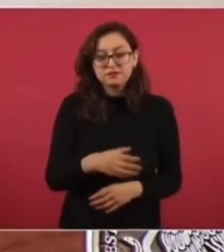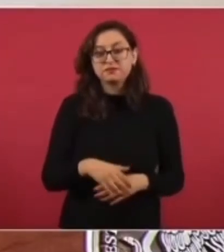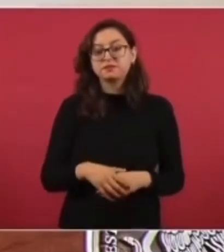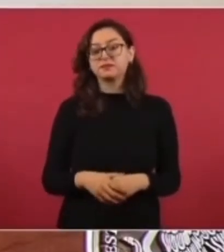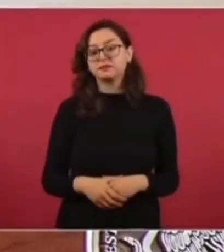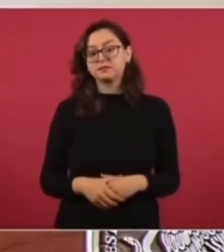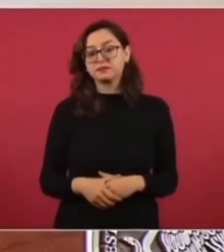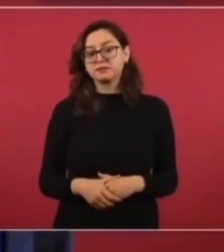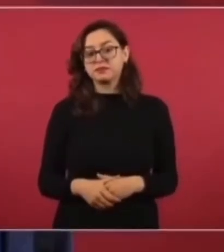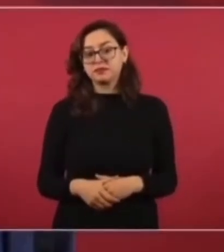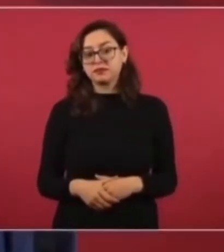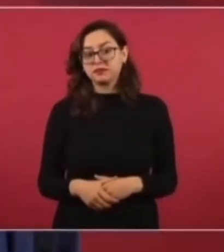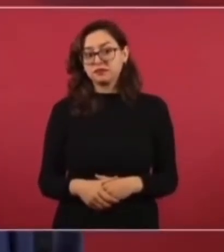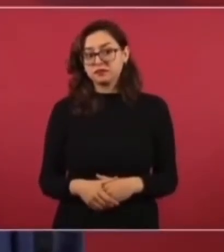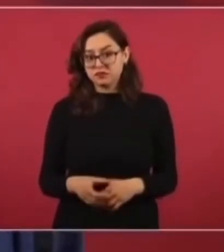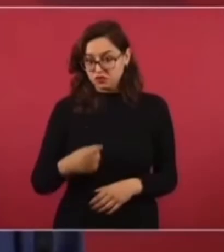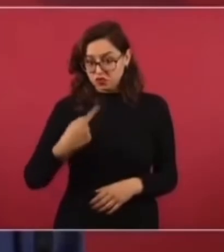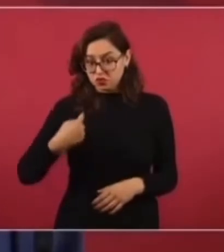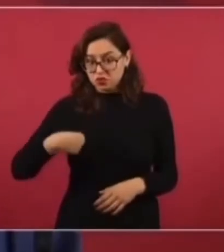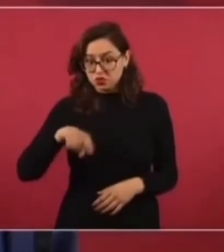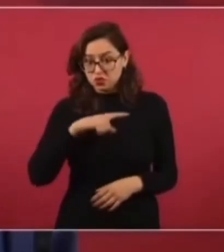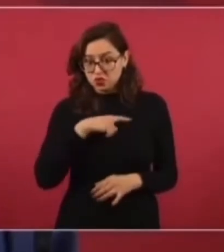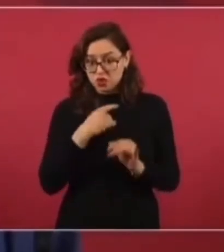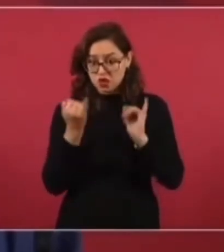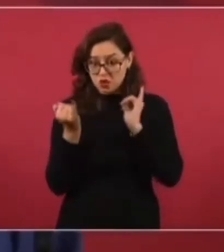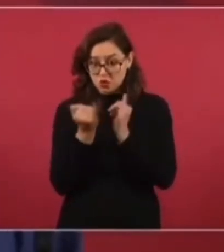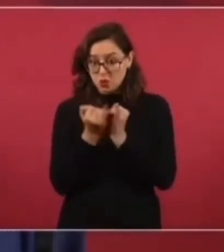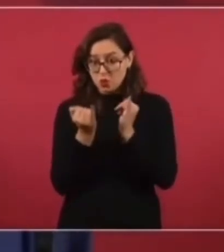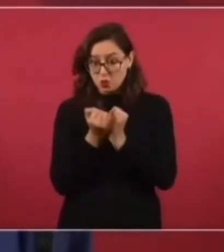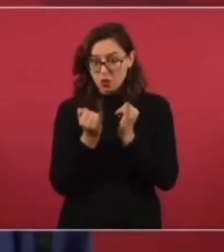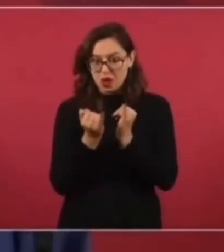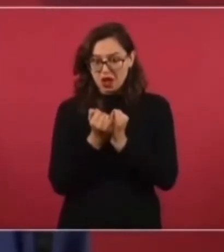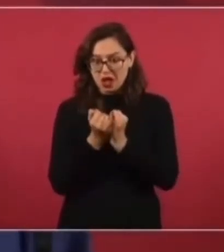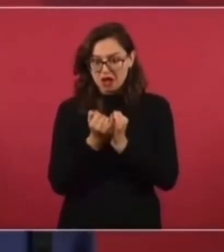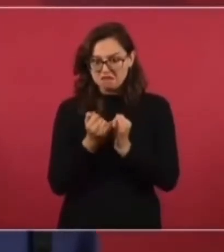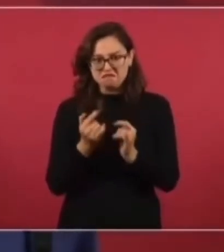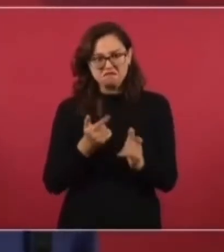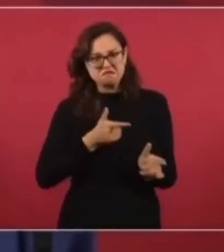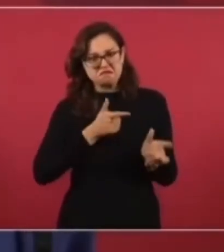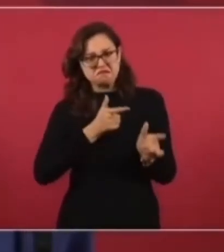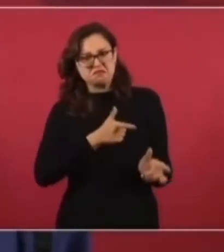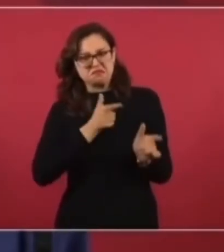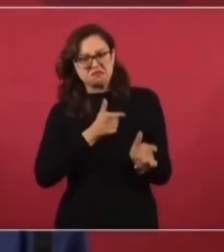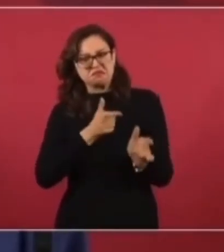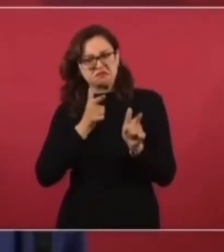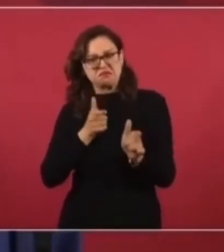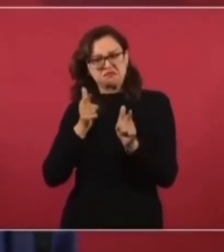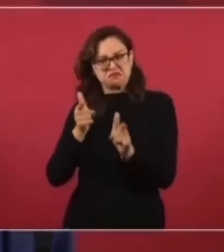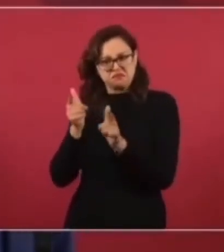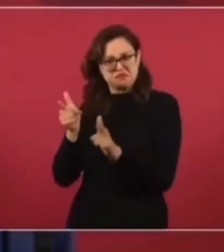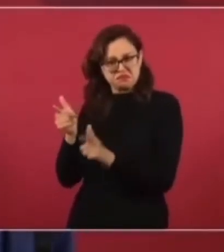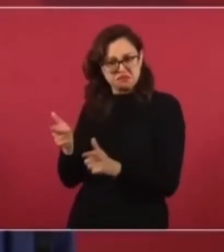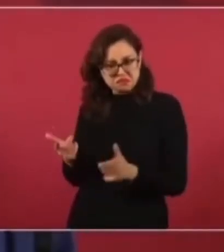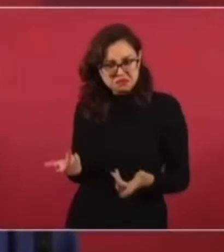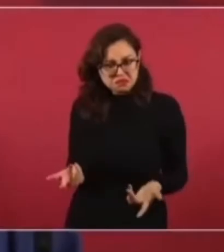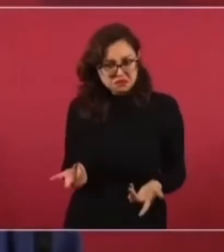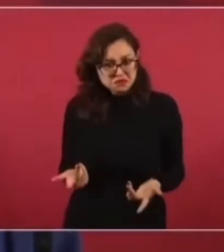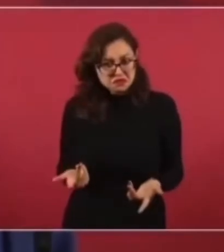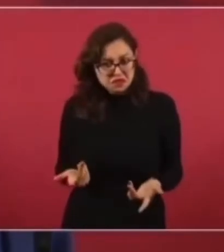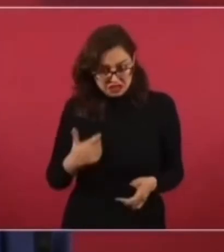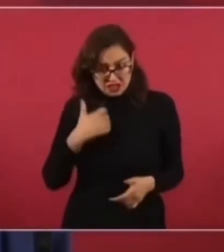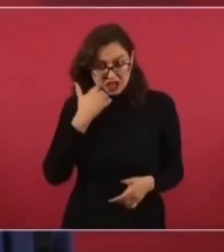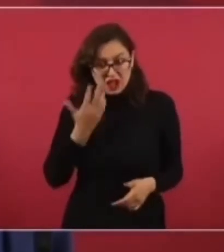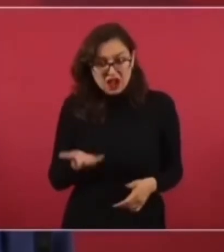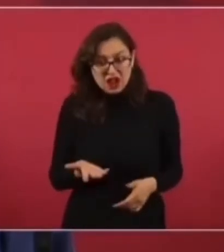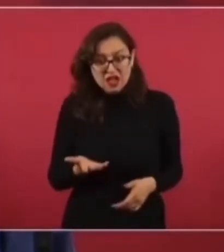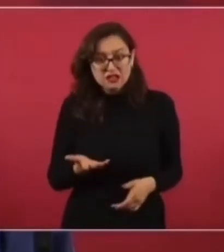a desaparecer a todos, vamos